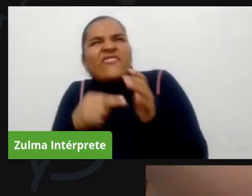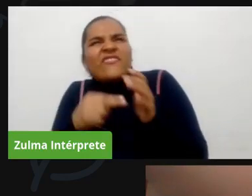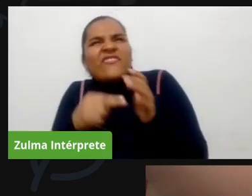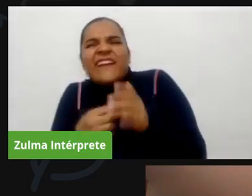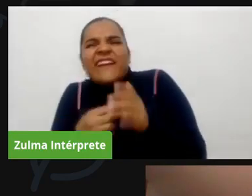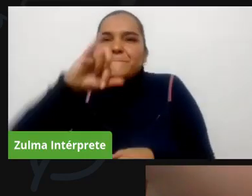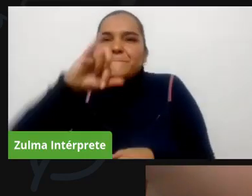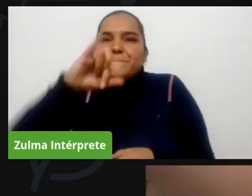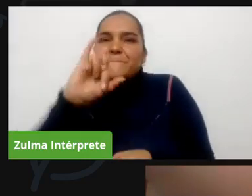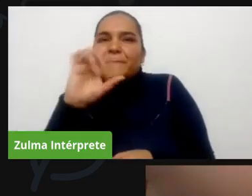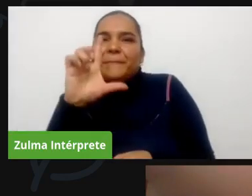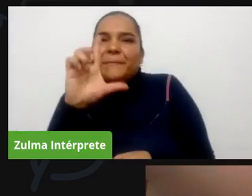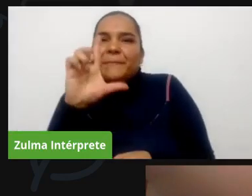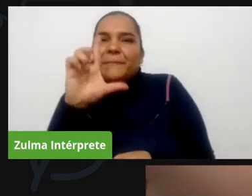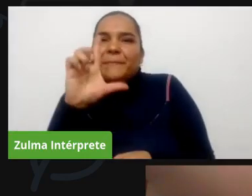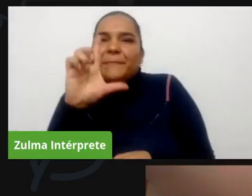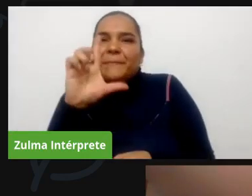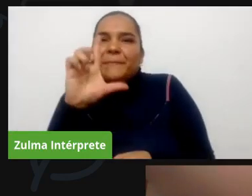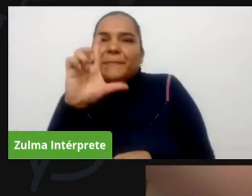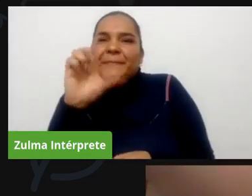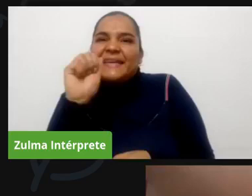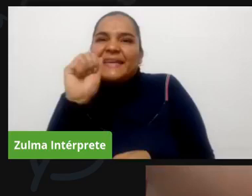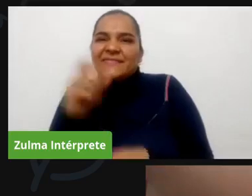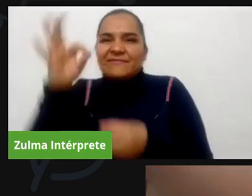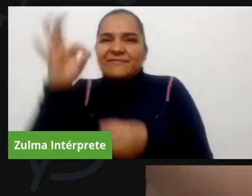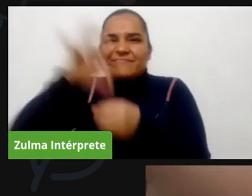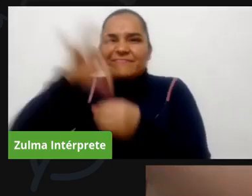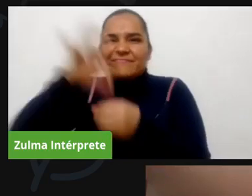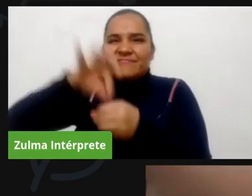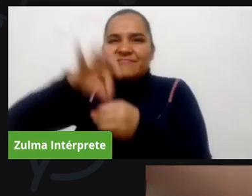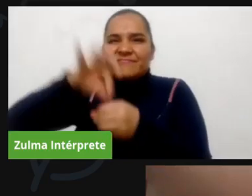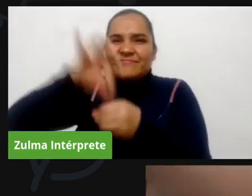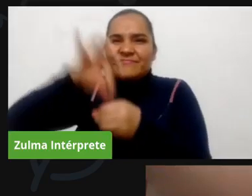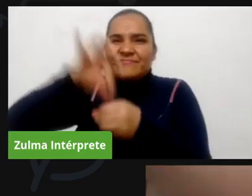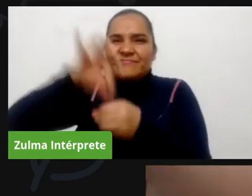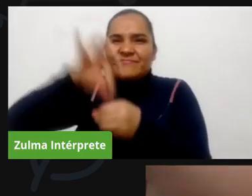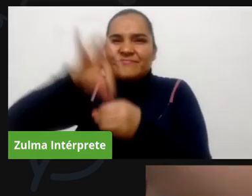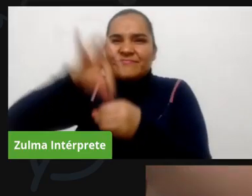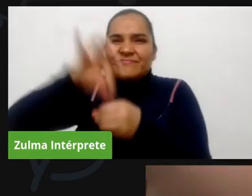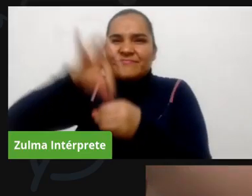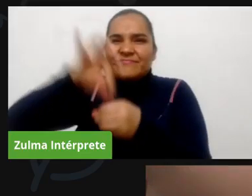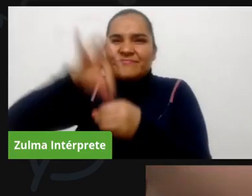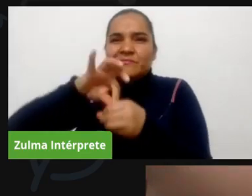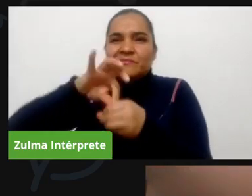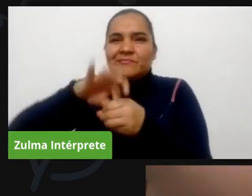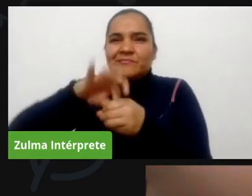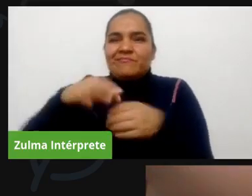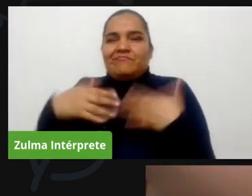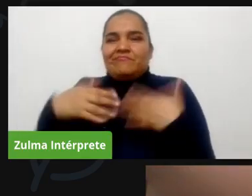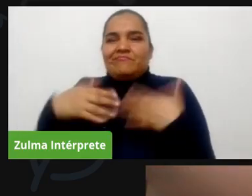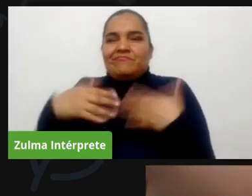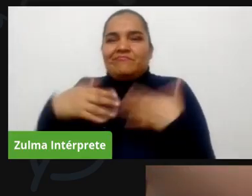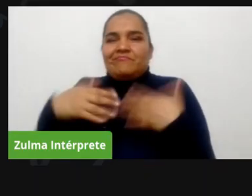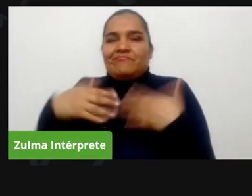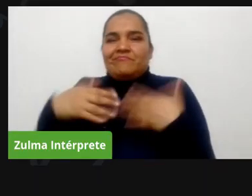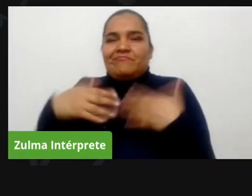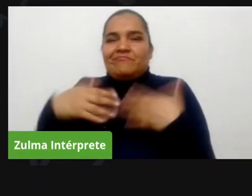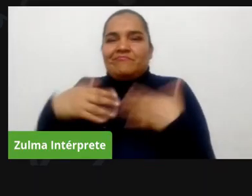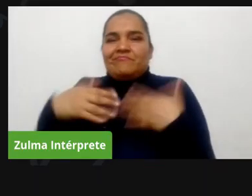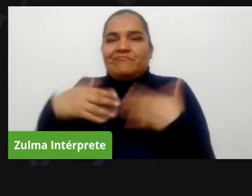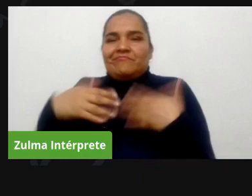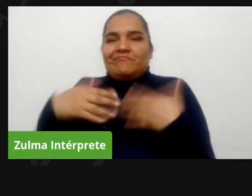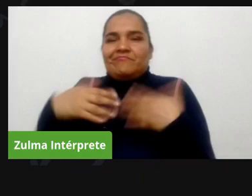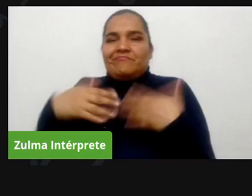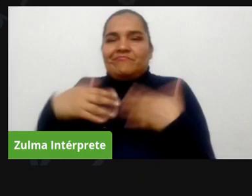o acciones que pongan en duda ese proceso electoral te doy la bienvenida y gracias por estar con nosotros camino